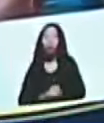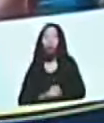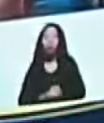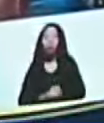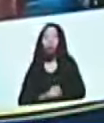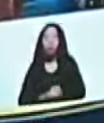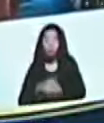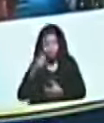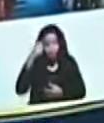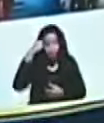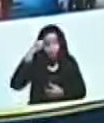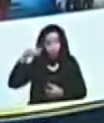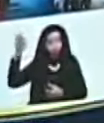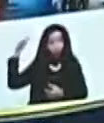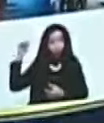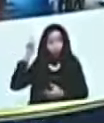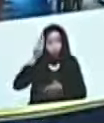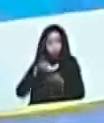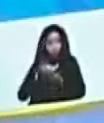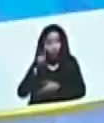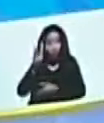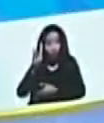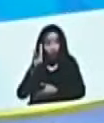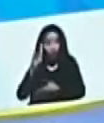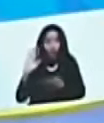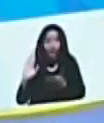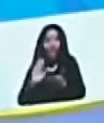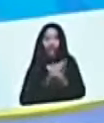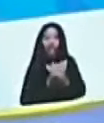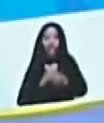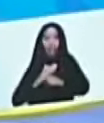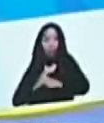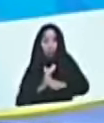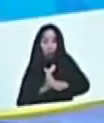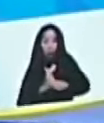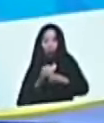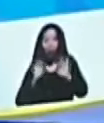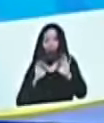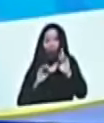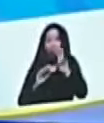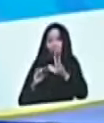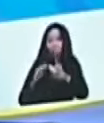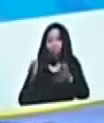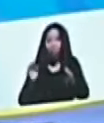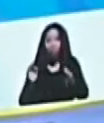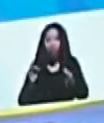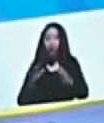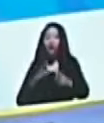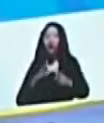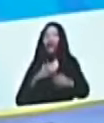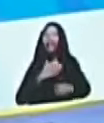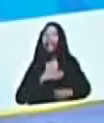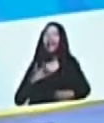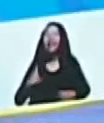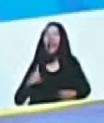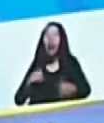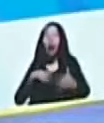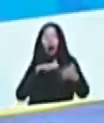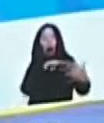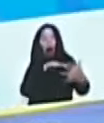¿lo recuerdan? y todo era azuzar a la guerra, al enfrentamiento,